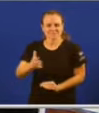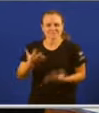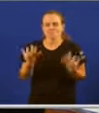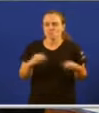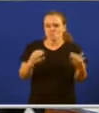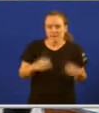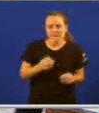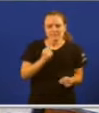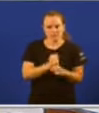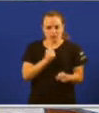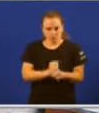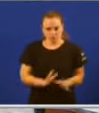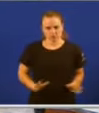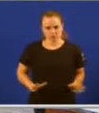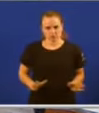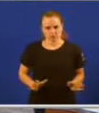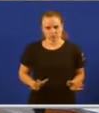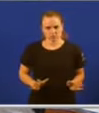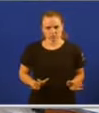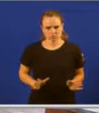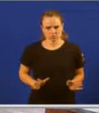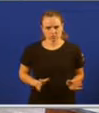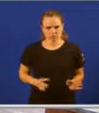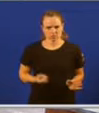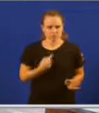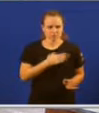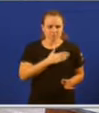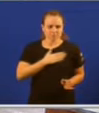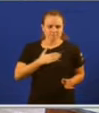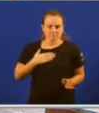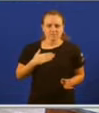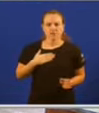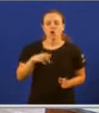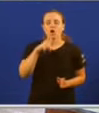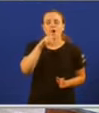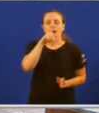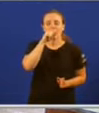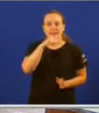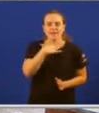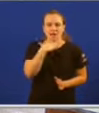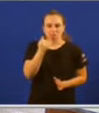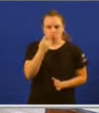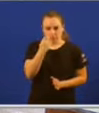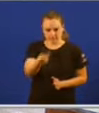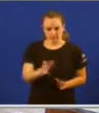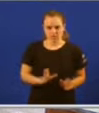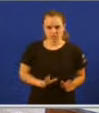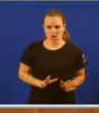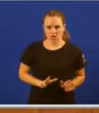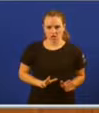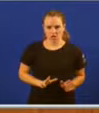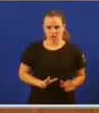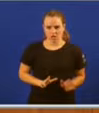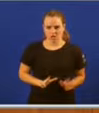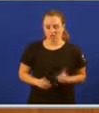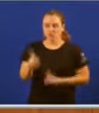e traballadora. Mire, a mín encantaríame poder visitar a Galinha Azul en Sarria con vostedes, pero temos un problema, non